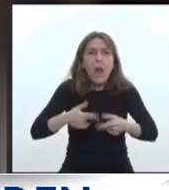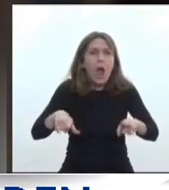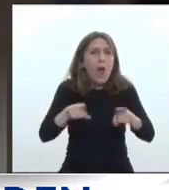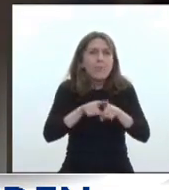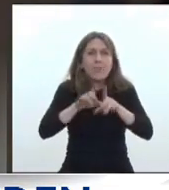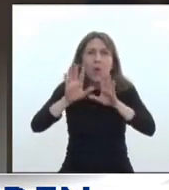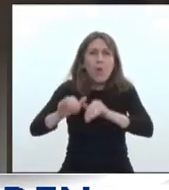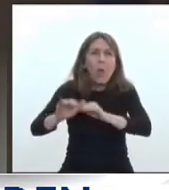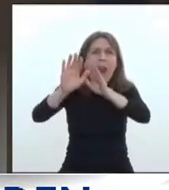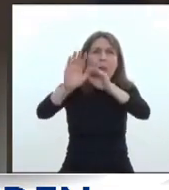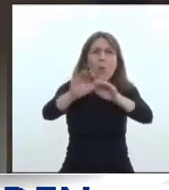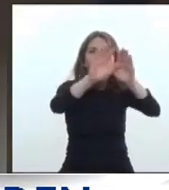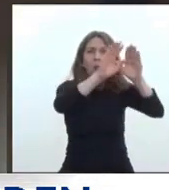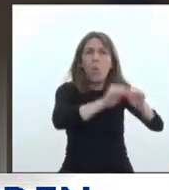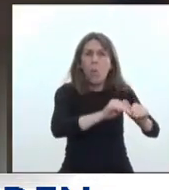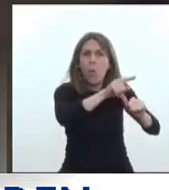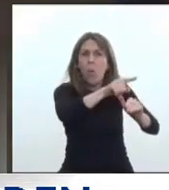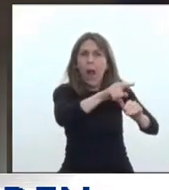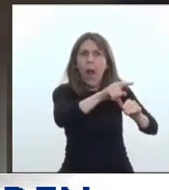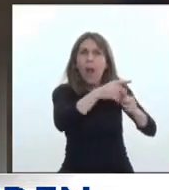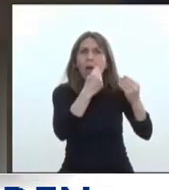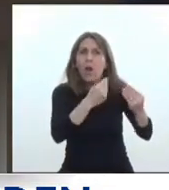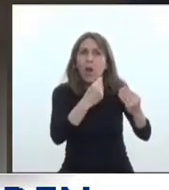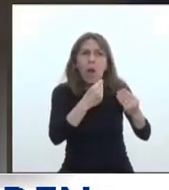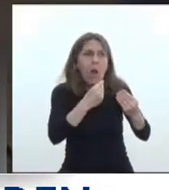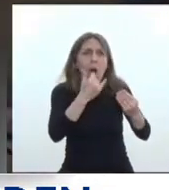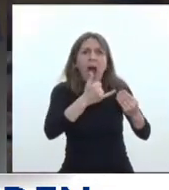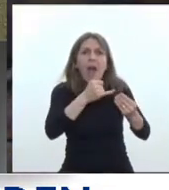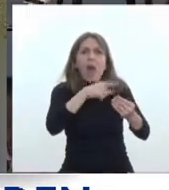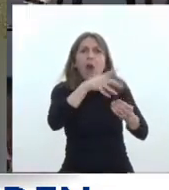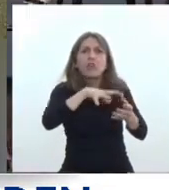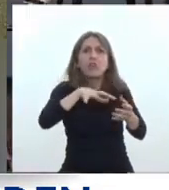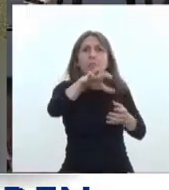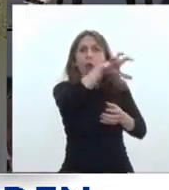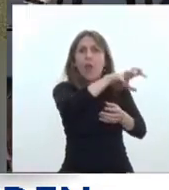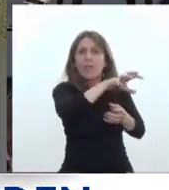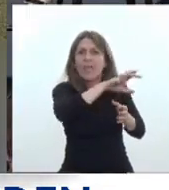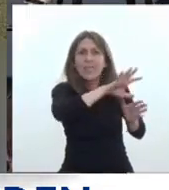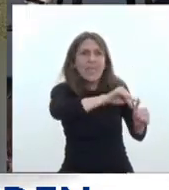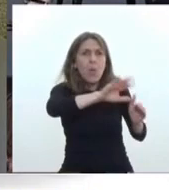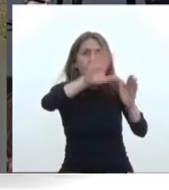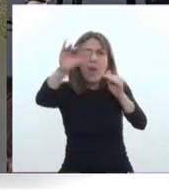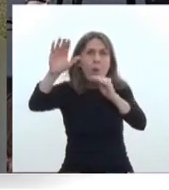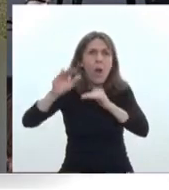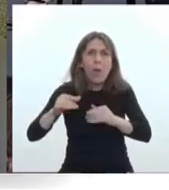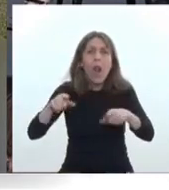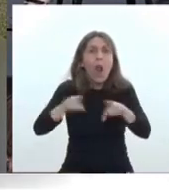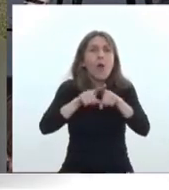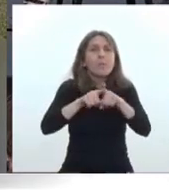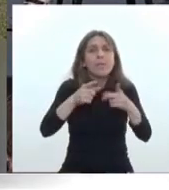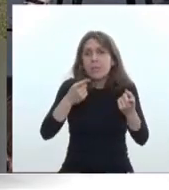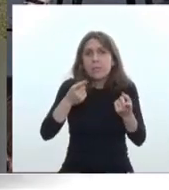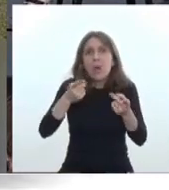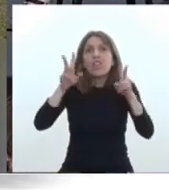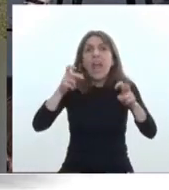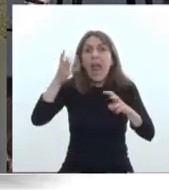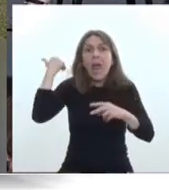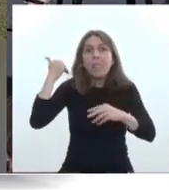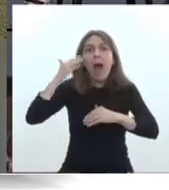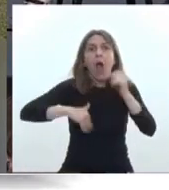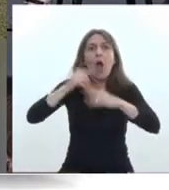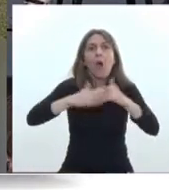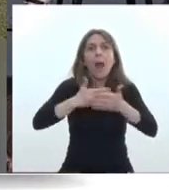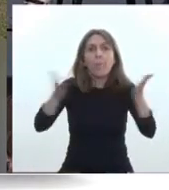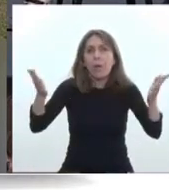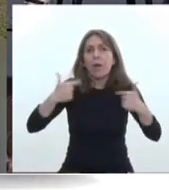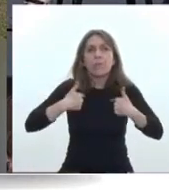obra que reinicia o en cada lugar que pisa, es lo que pasa con la obra pública, es lo que me